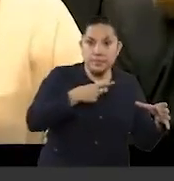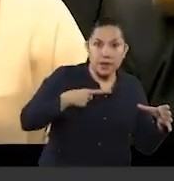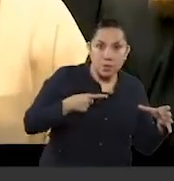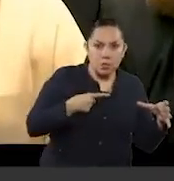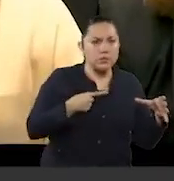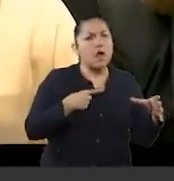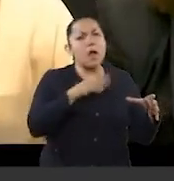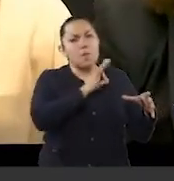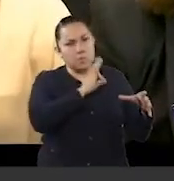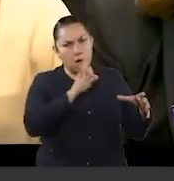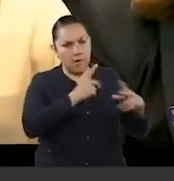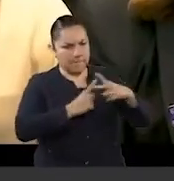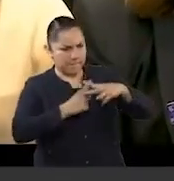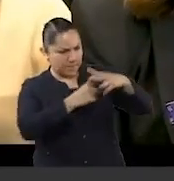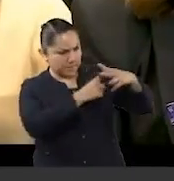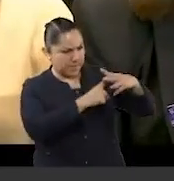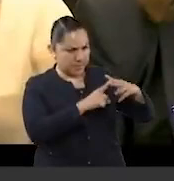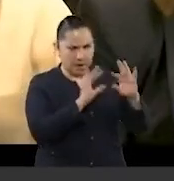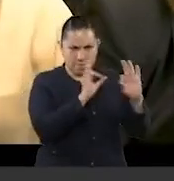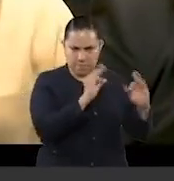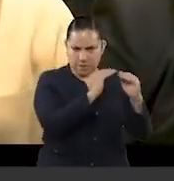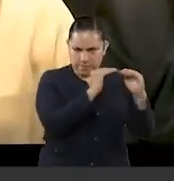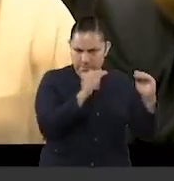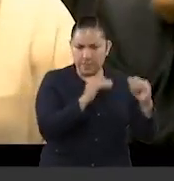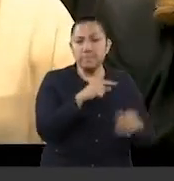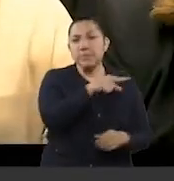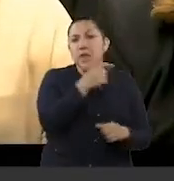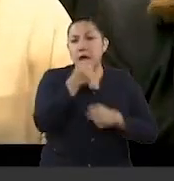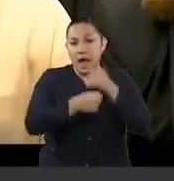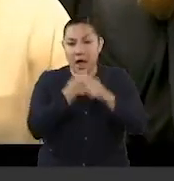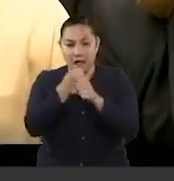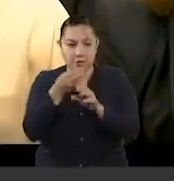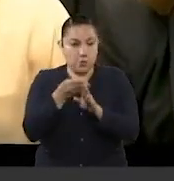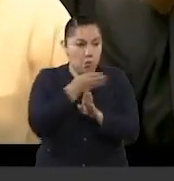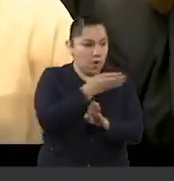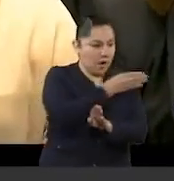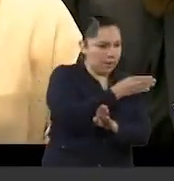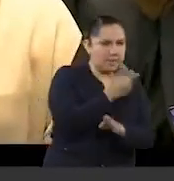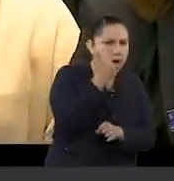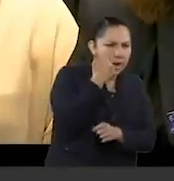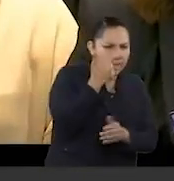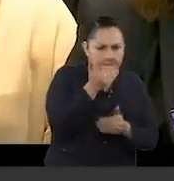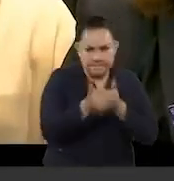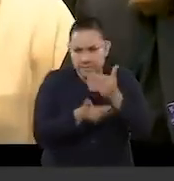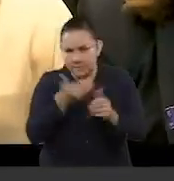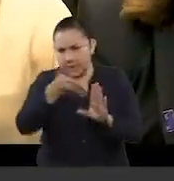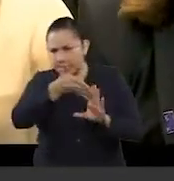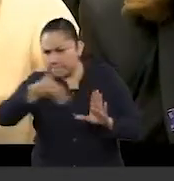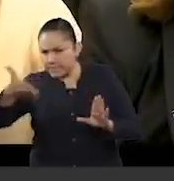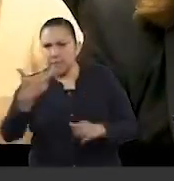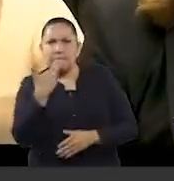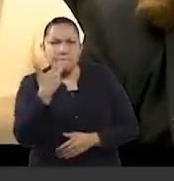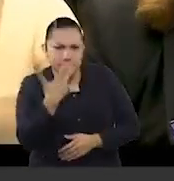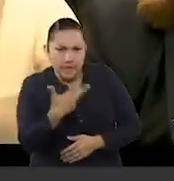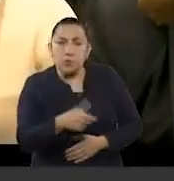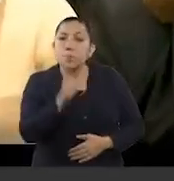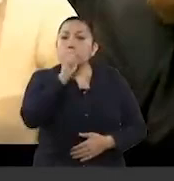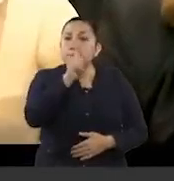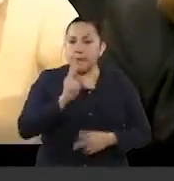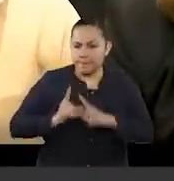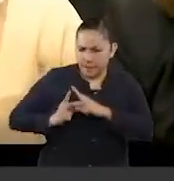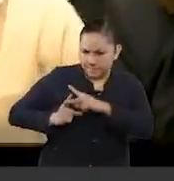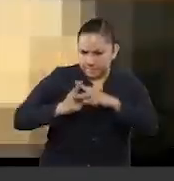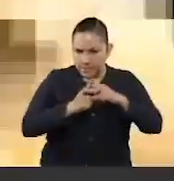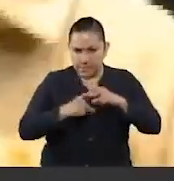estabilice la caída de la producción observada en años previos, que se mejoren las perspectivas de producción